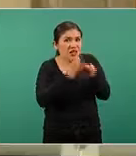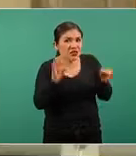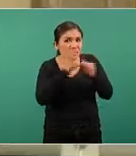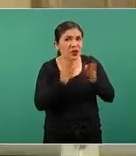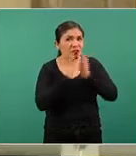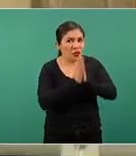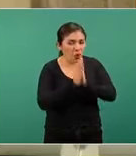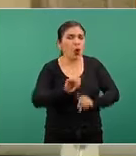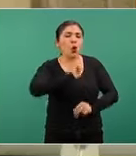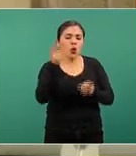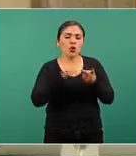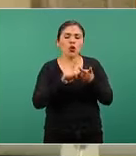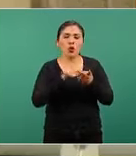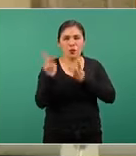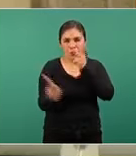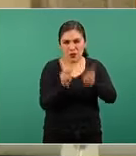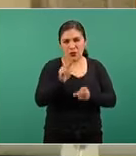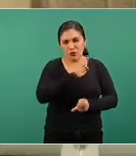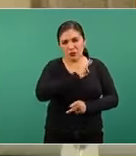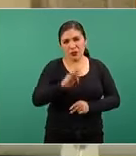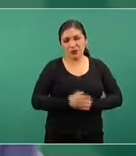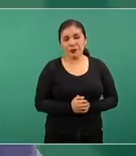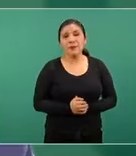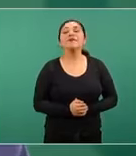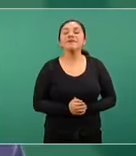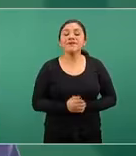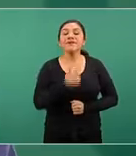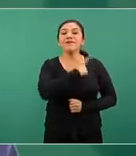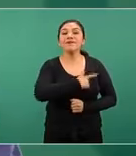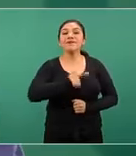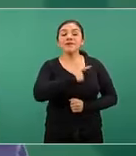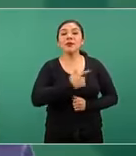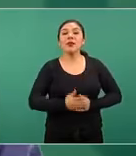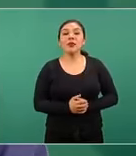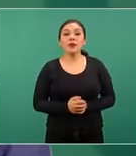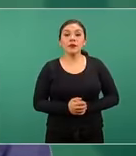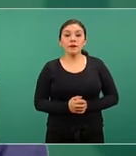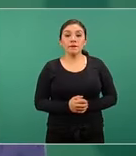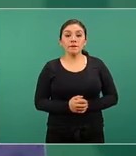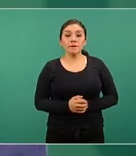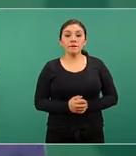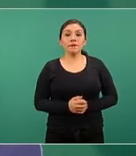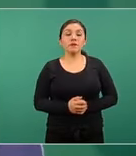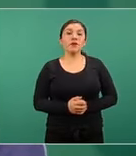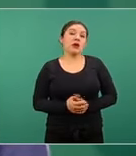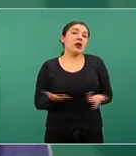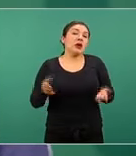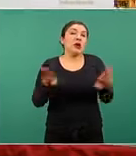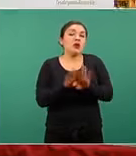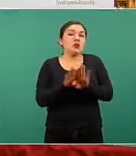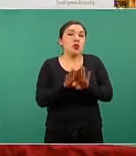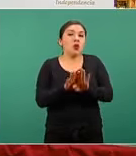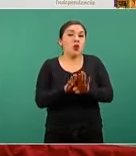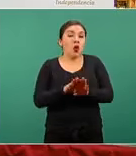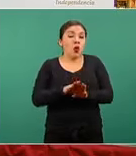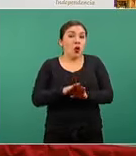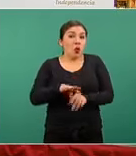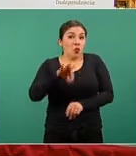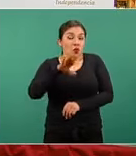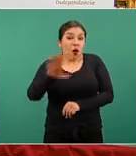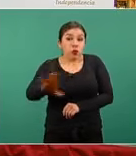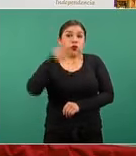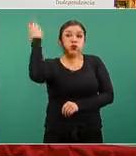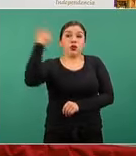y tengo otra segunda pregunta si tenemos tiempo con mucho gusto sería un poco aventurado comentar sobre un caso que no